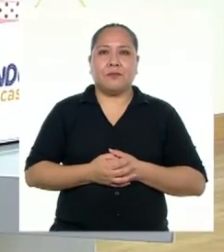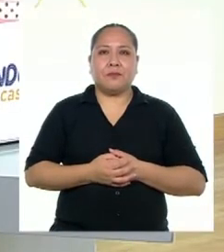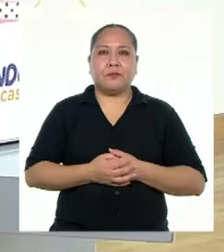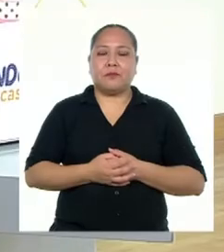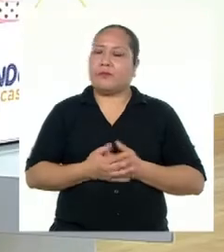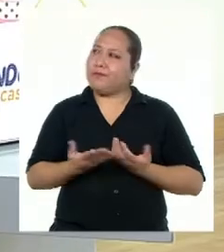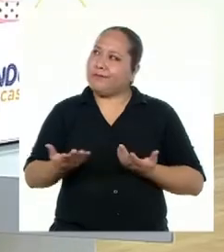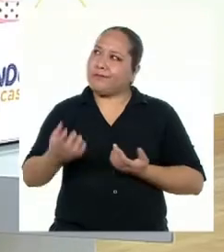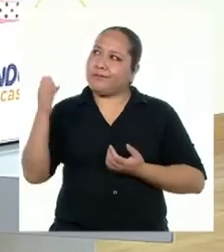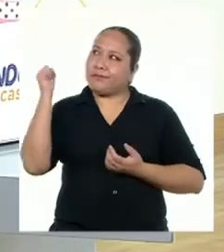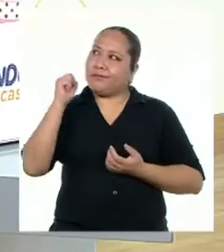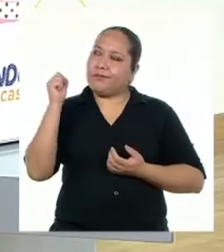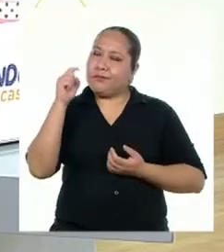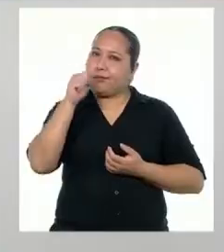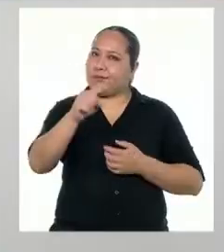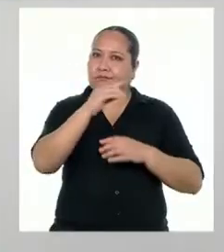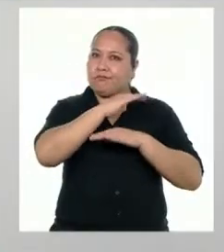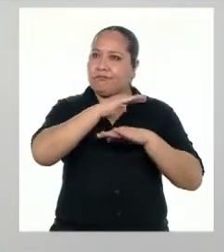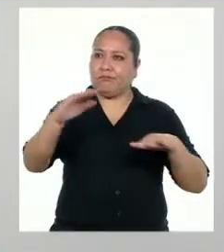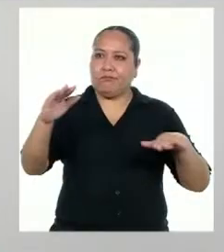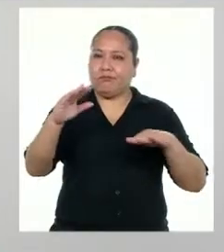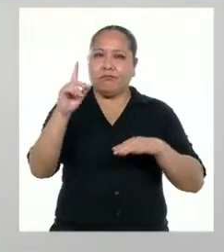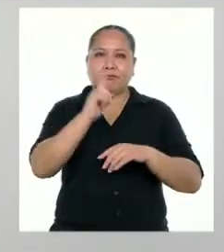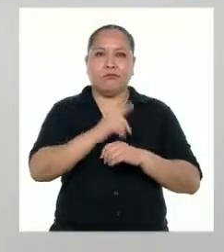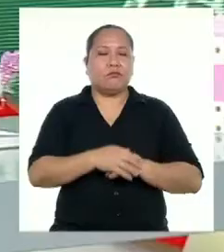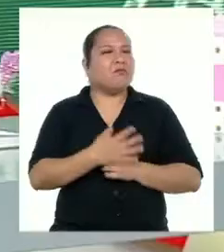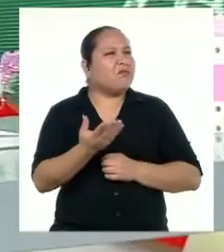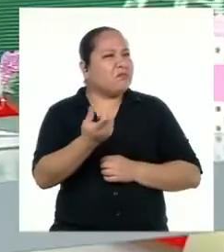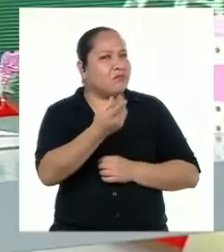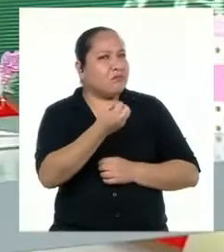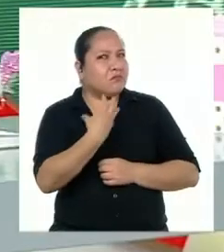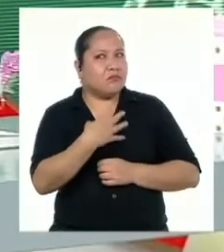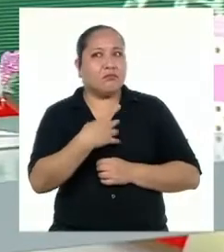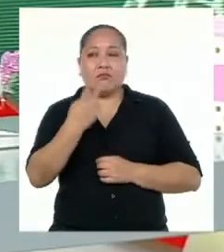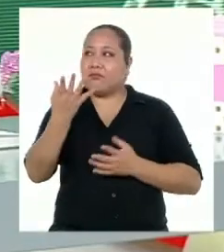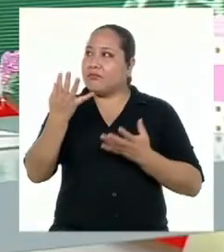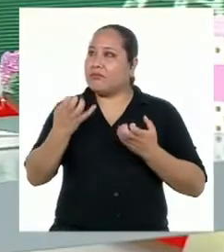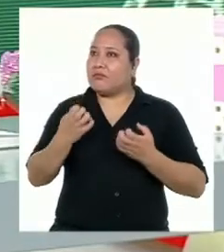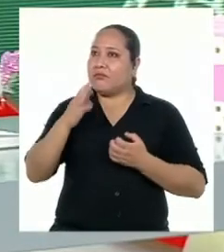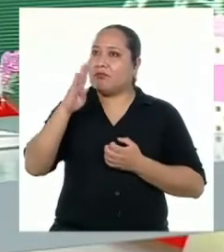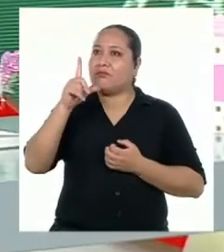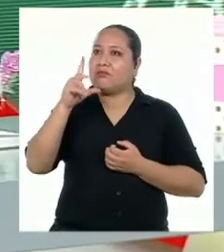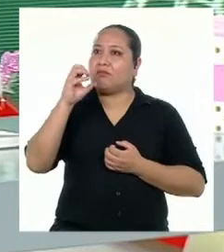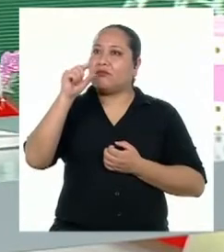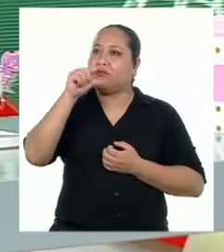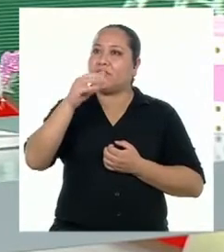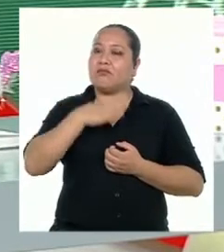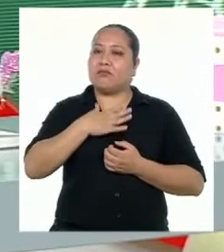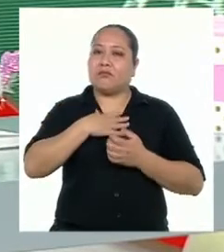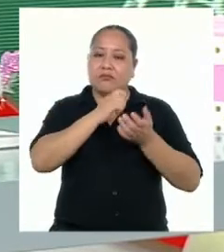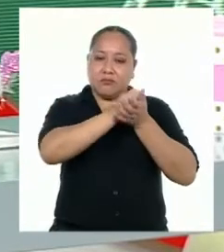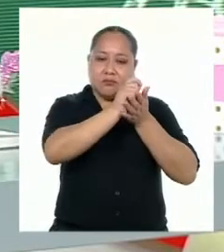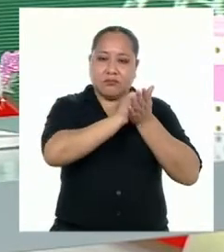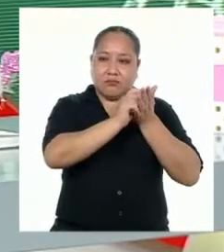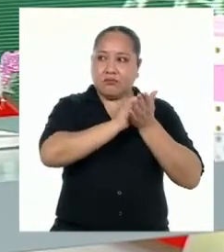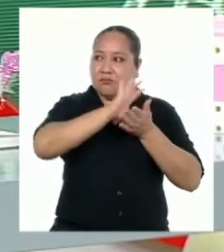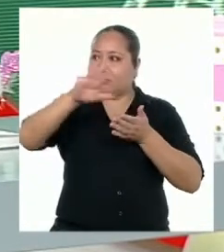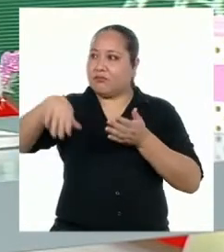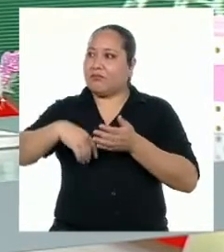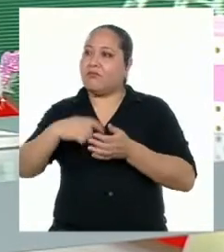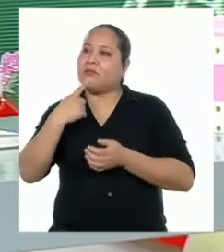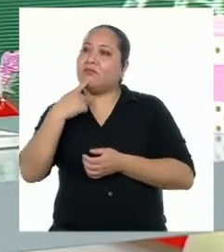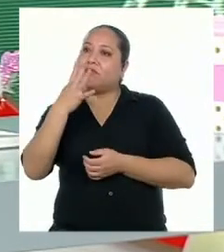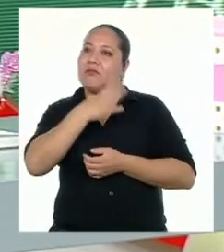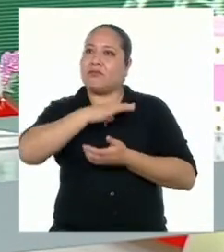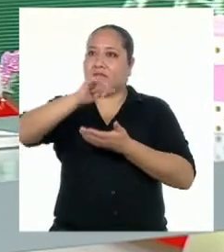Pero obvio que ahí no quedaría. ¿A qué te refieres? Me gustaría hacer un blog con mi texto y con los textos que los chicos de cuarto me